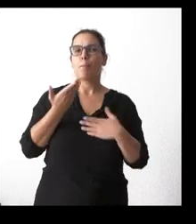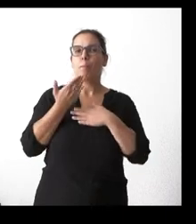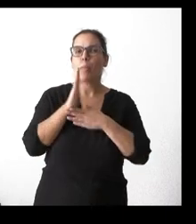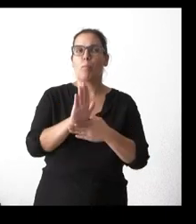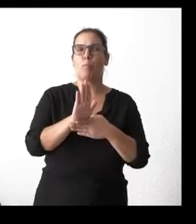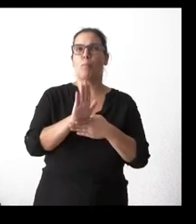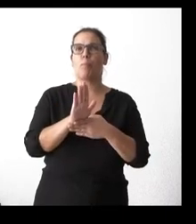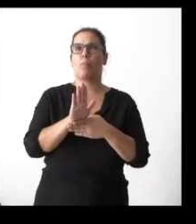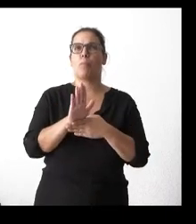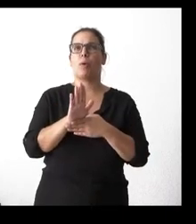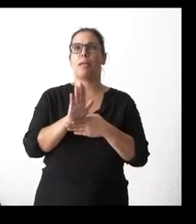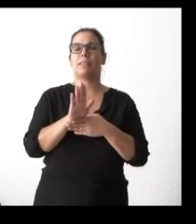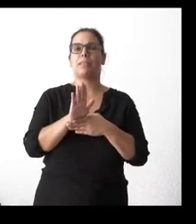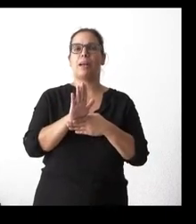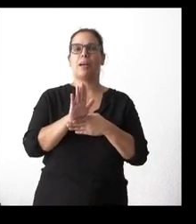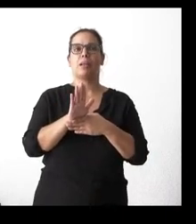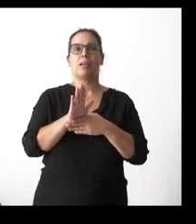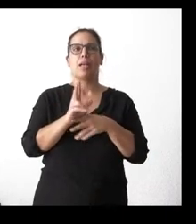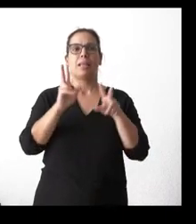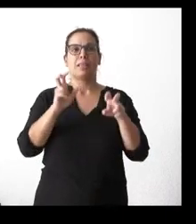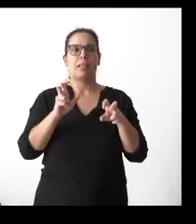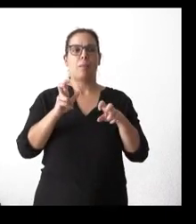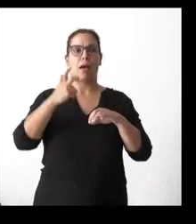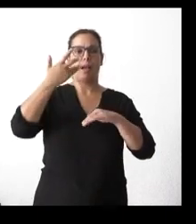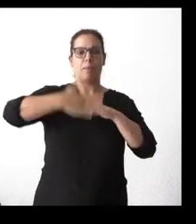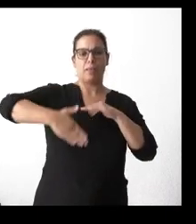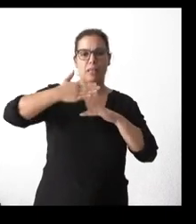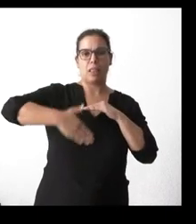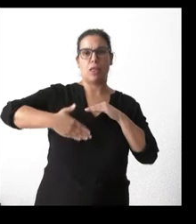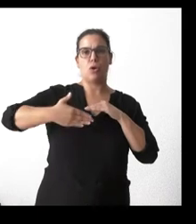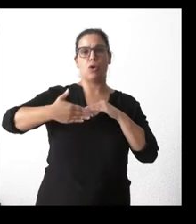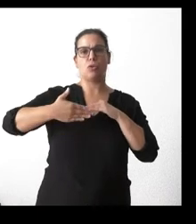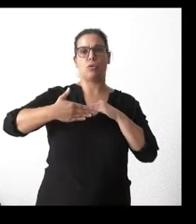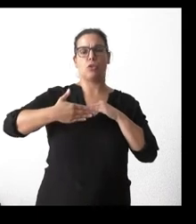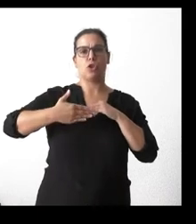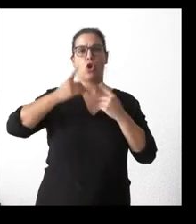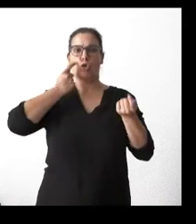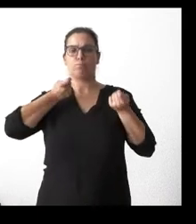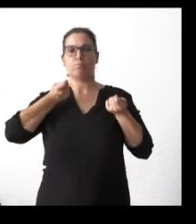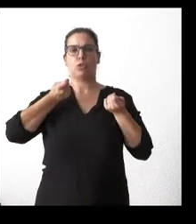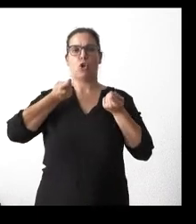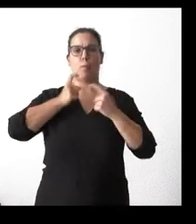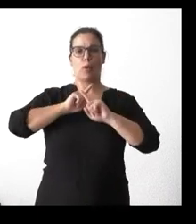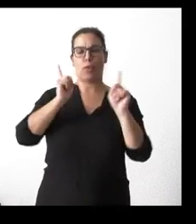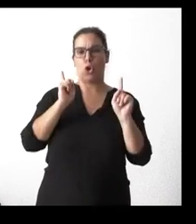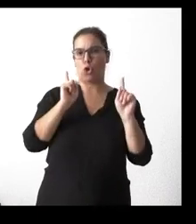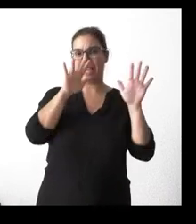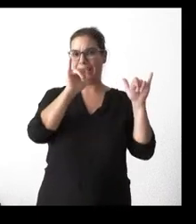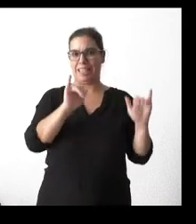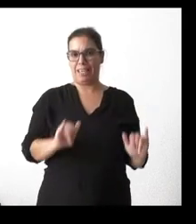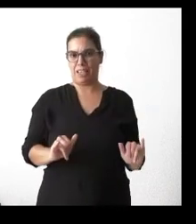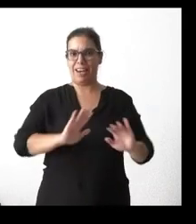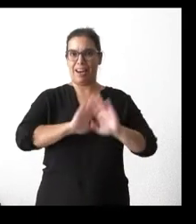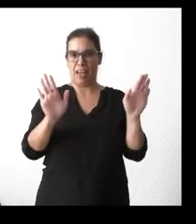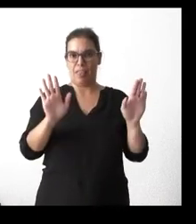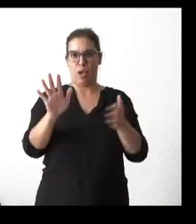sea, ha dicho el consejero, de limitación, restricción ni prohibición. Lo que he podido ver de la nota de prensa, efectivamente, no hay ninguna en concreto.